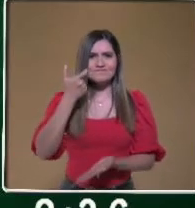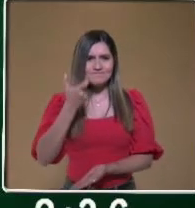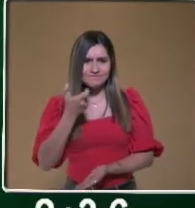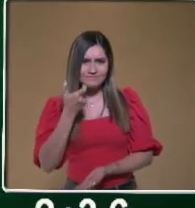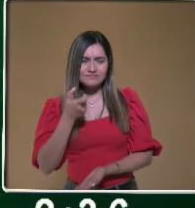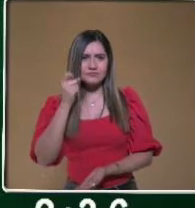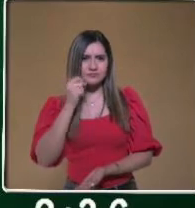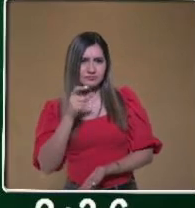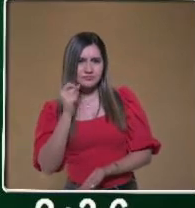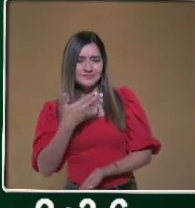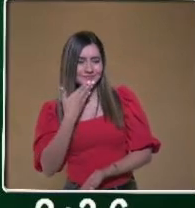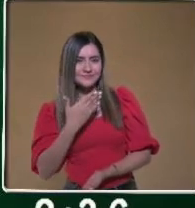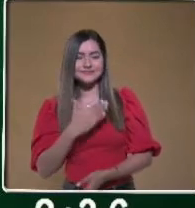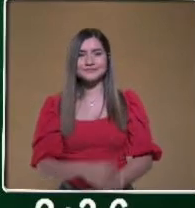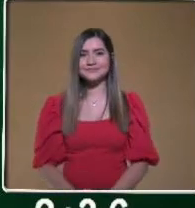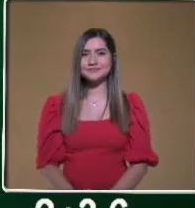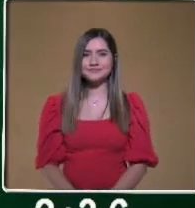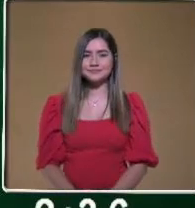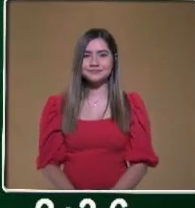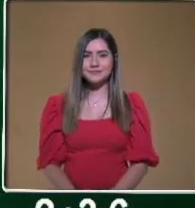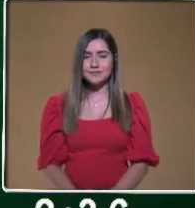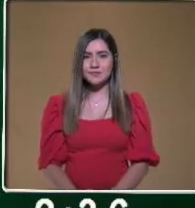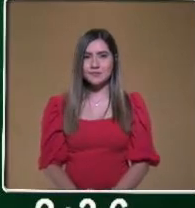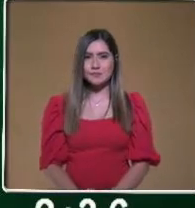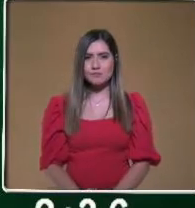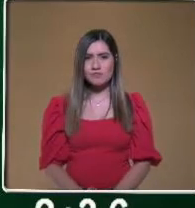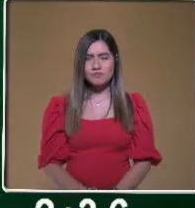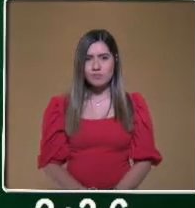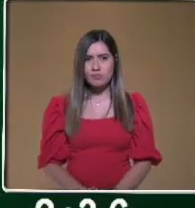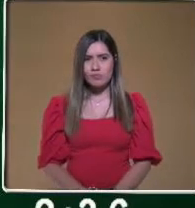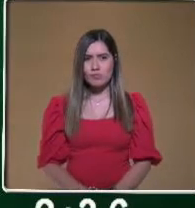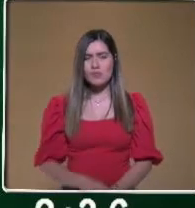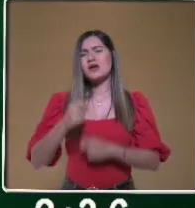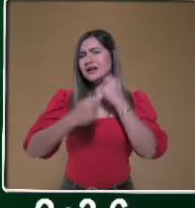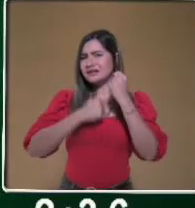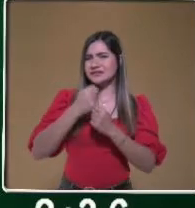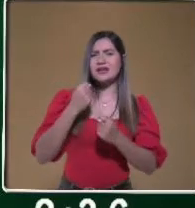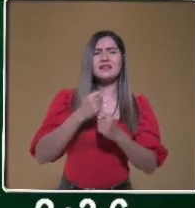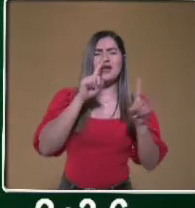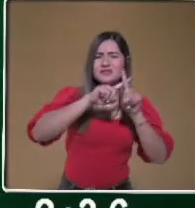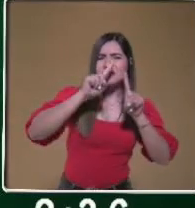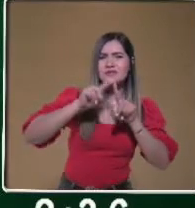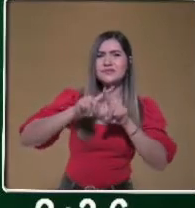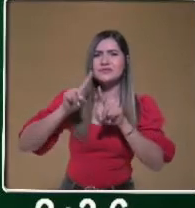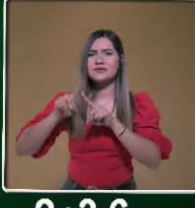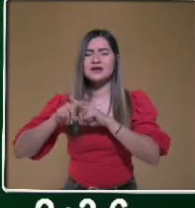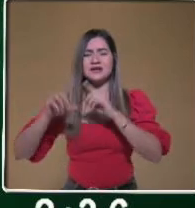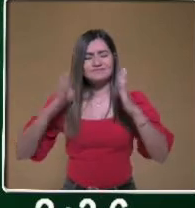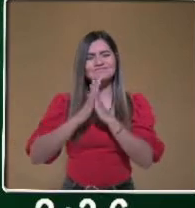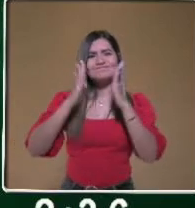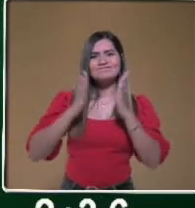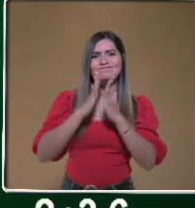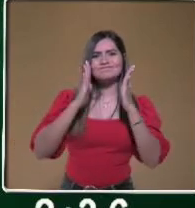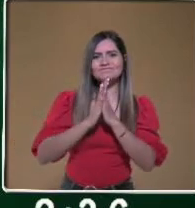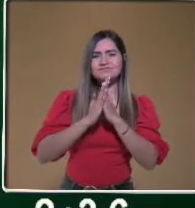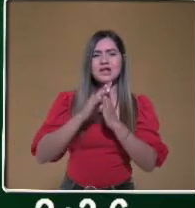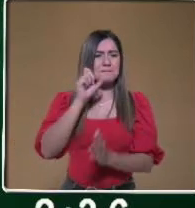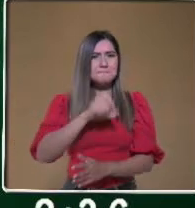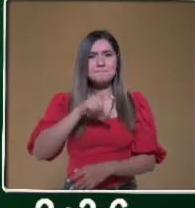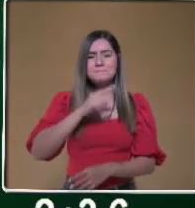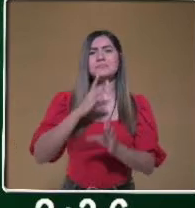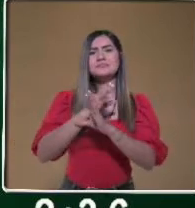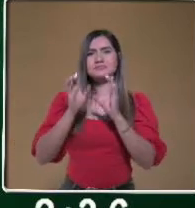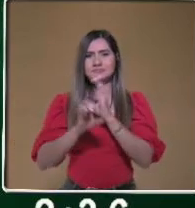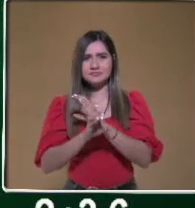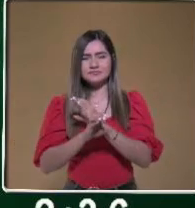Efectivamente, en el mercado existe mucha competencia y entonces diferentes empresas ofrecen el mismo producto. Lo que va a variar